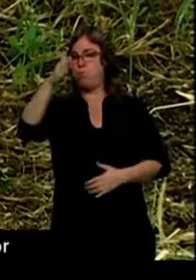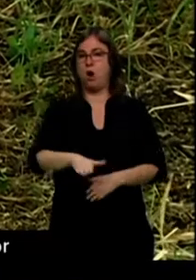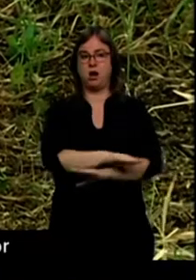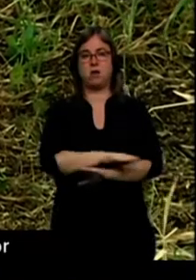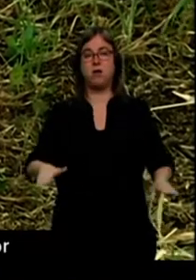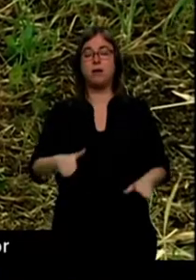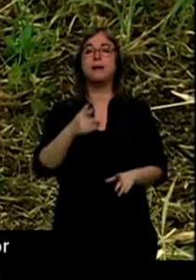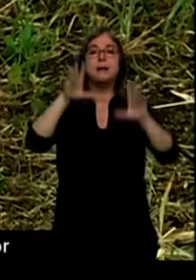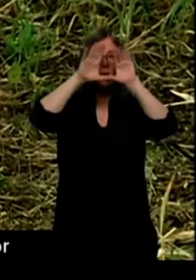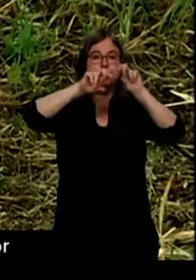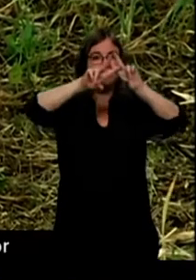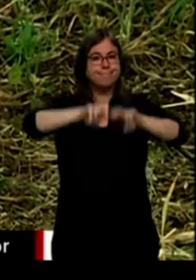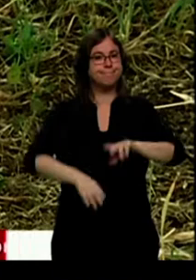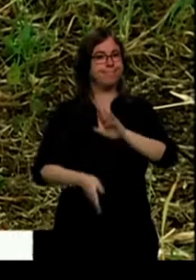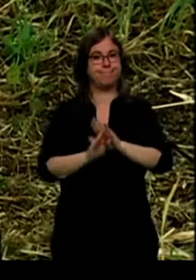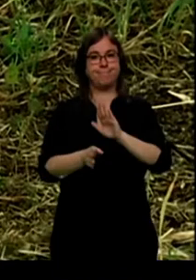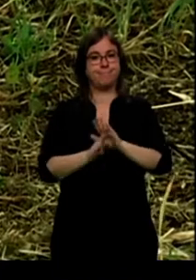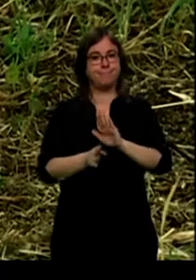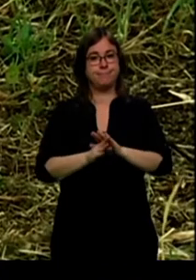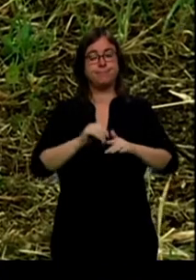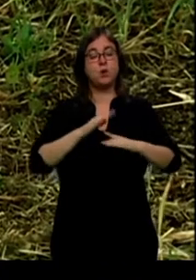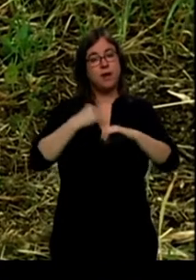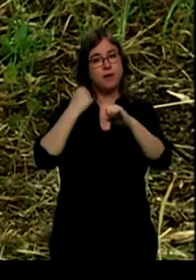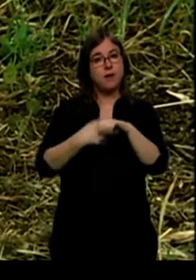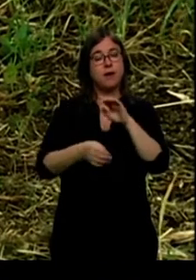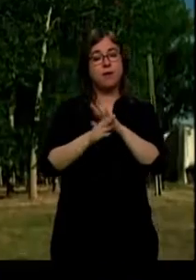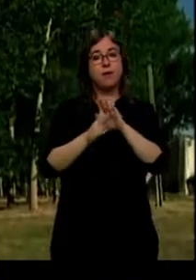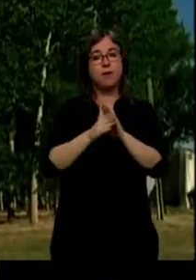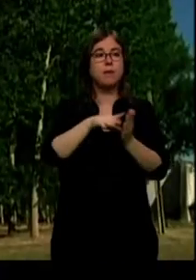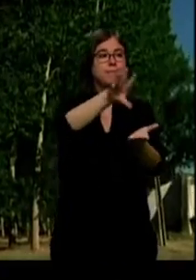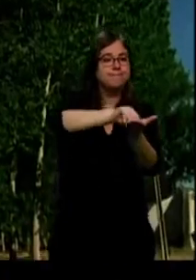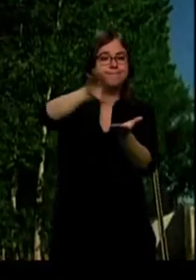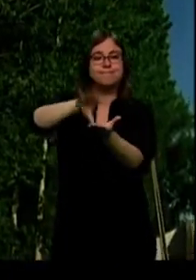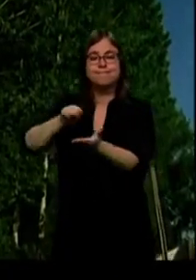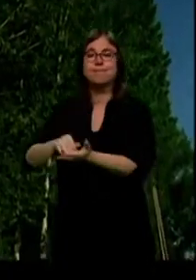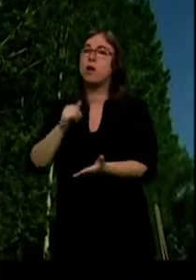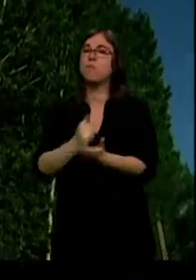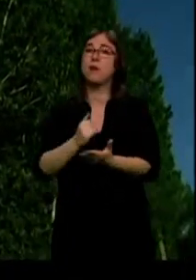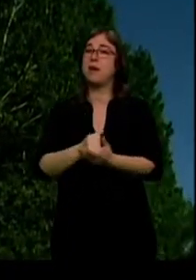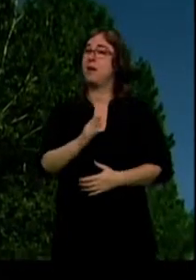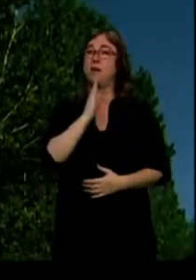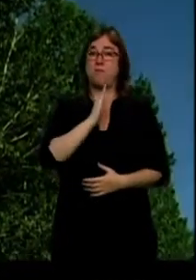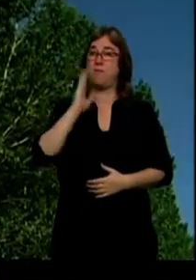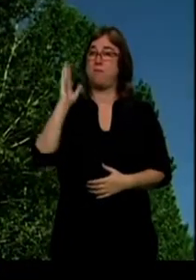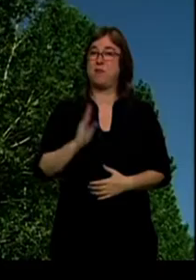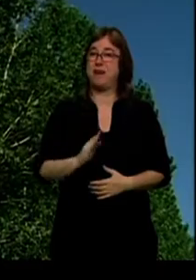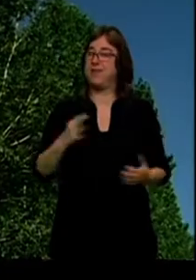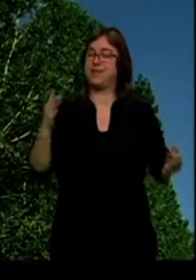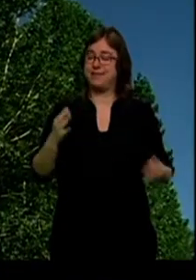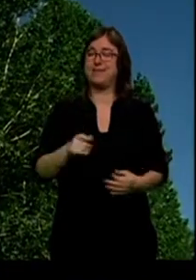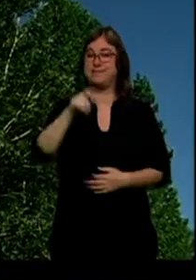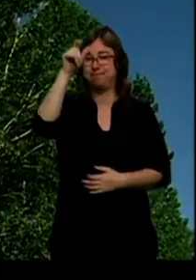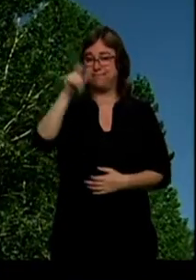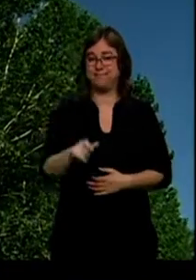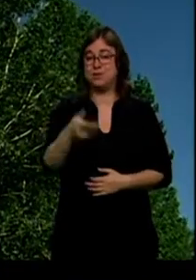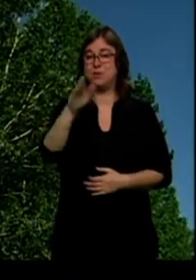investigación, continúa trabajando y recopilando pruebas, pero todo hace indicar efectivamente que la persona fallecida estaba